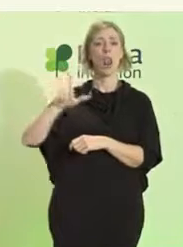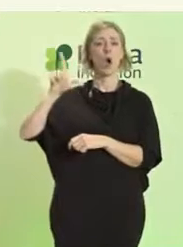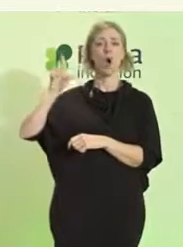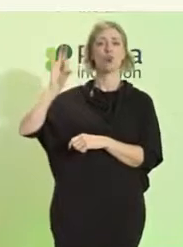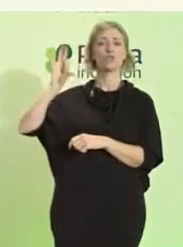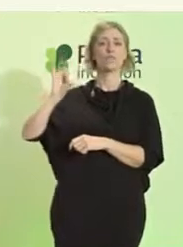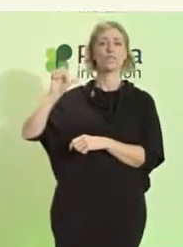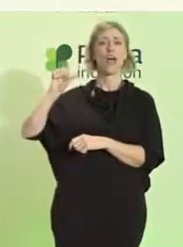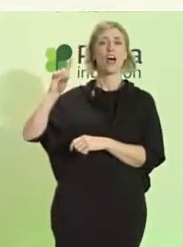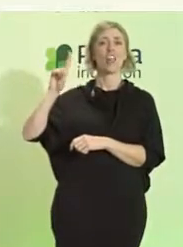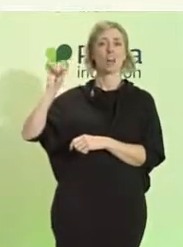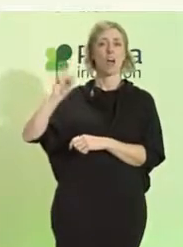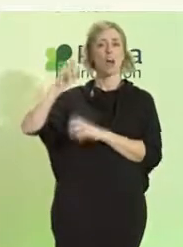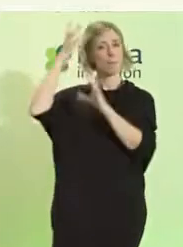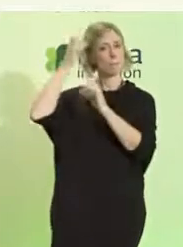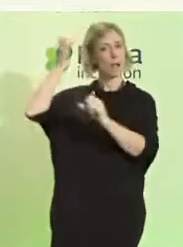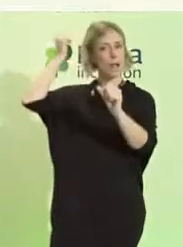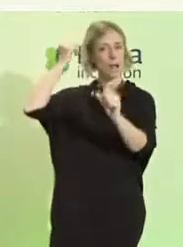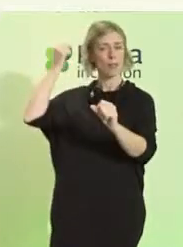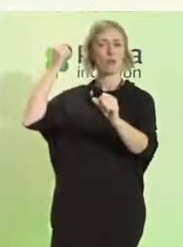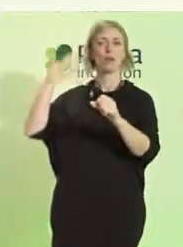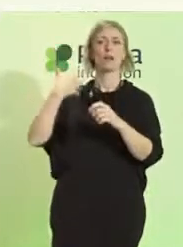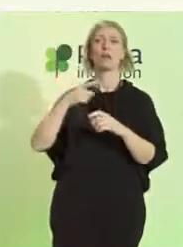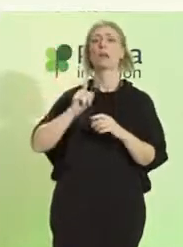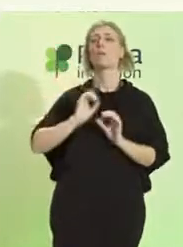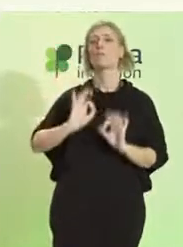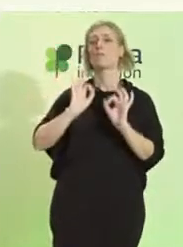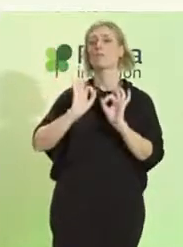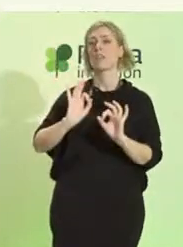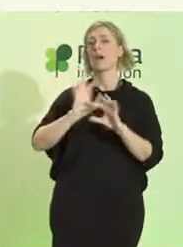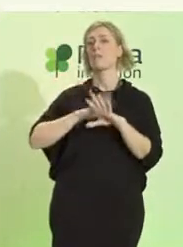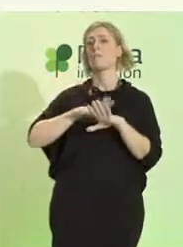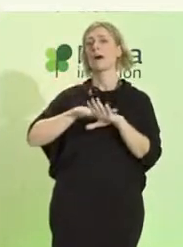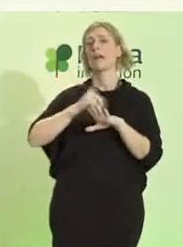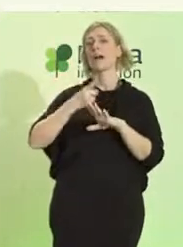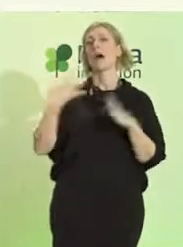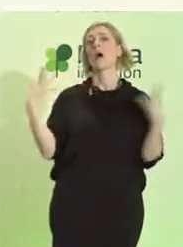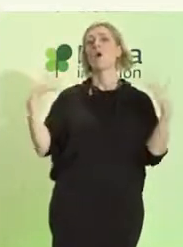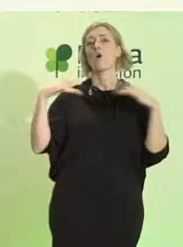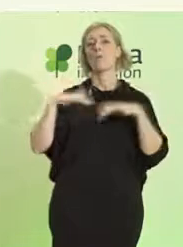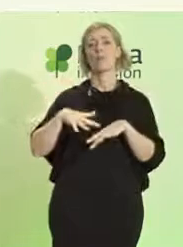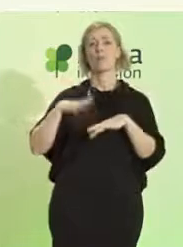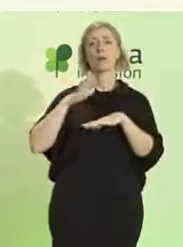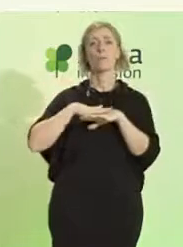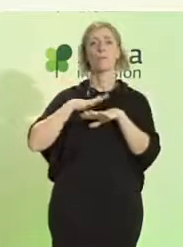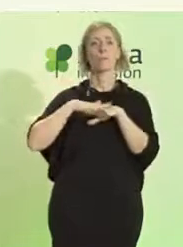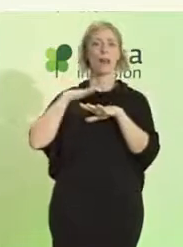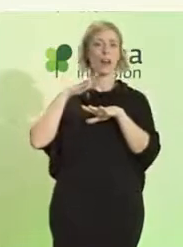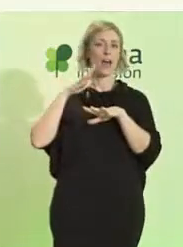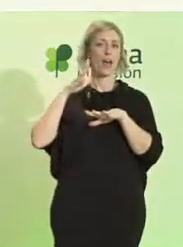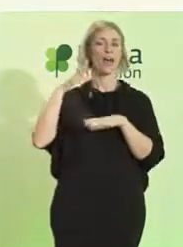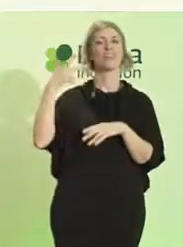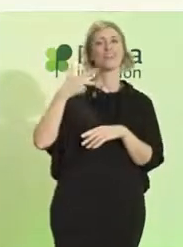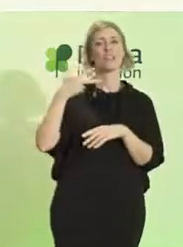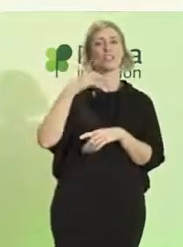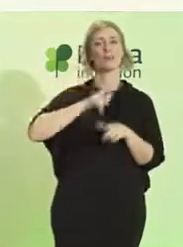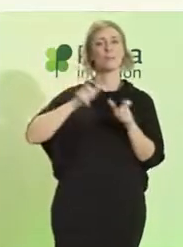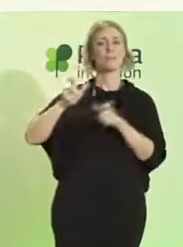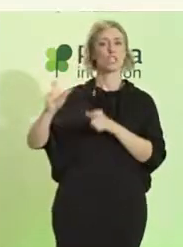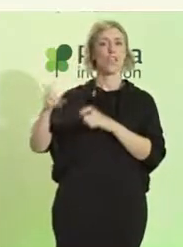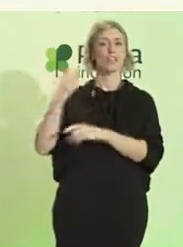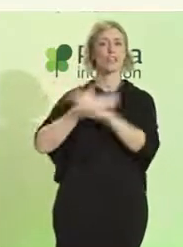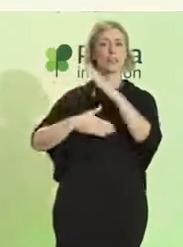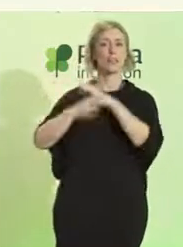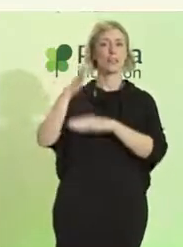embajador en emisión especial para la Convención de los Derechos de las Personas con Discapacidad del Ministerio de Asuntos